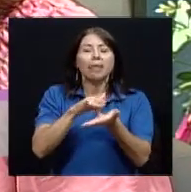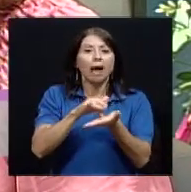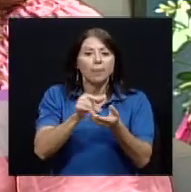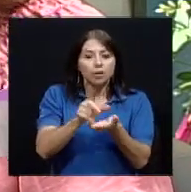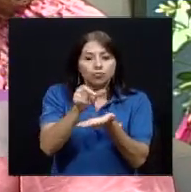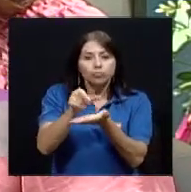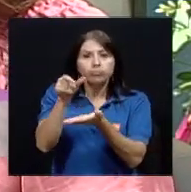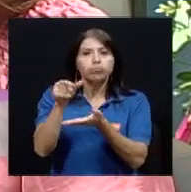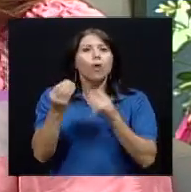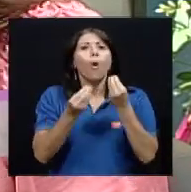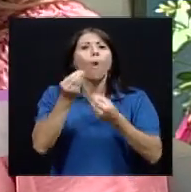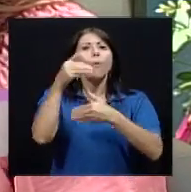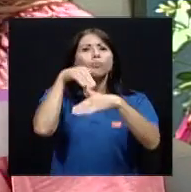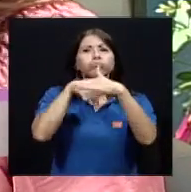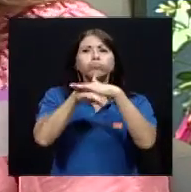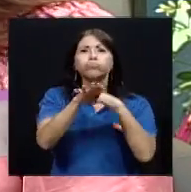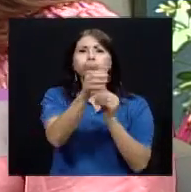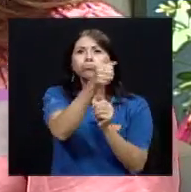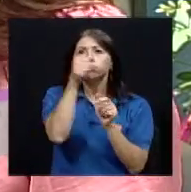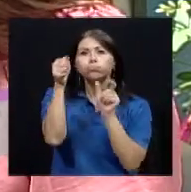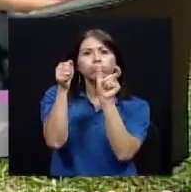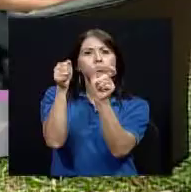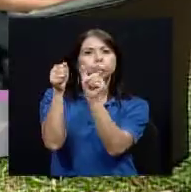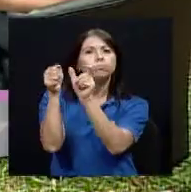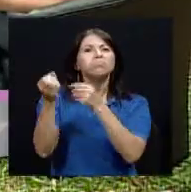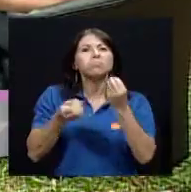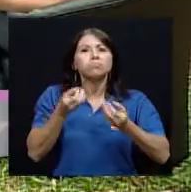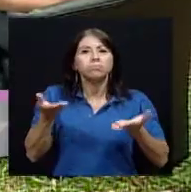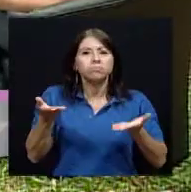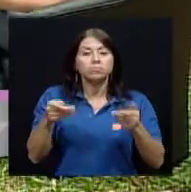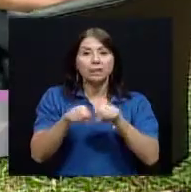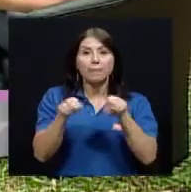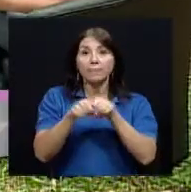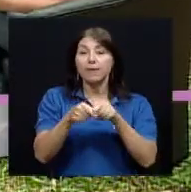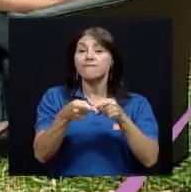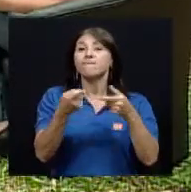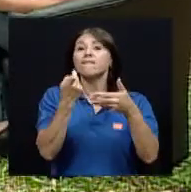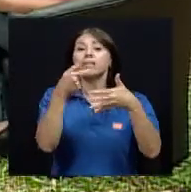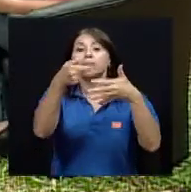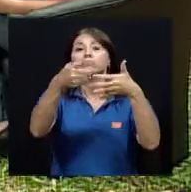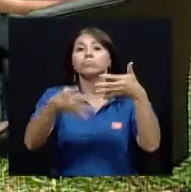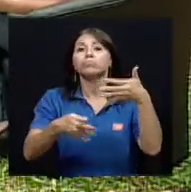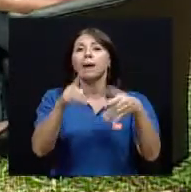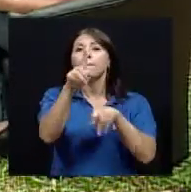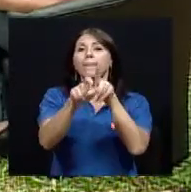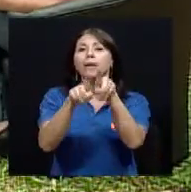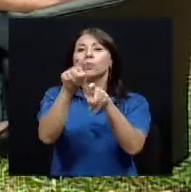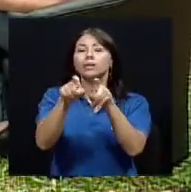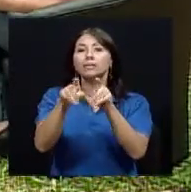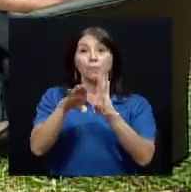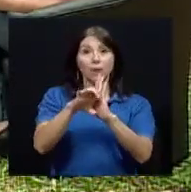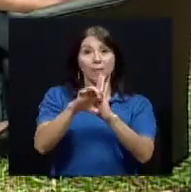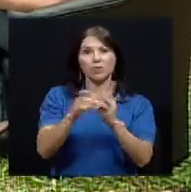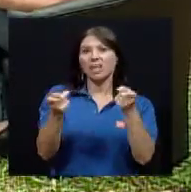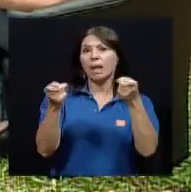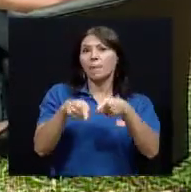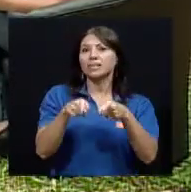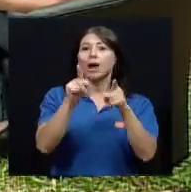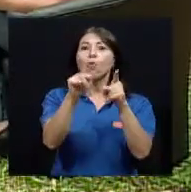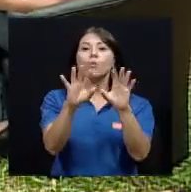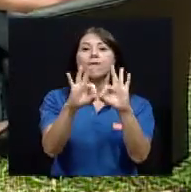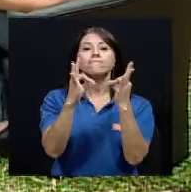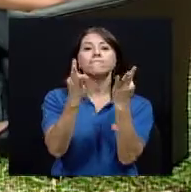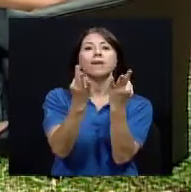medicamentos y también nos quedan muchas preguntas pendientes por ejemplo qué pasa cuando en la familia hay varios miembros que están